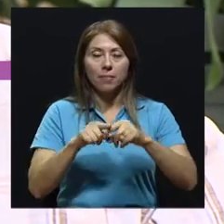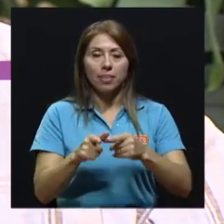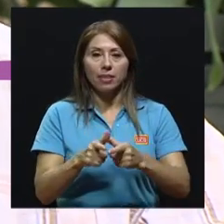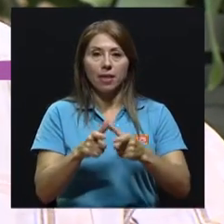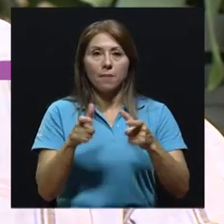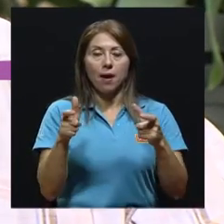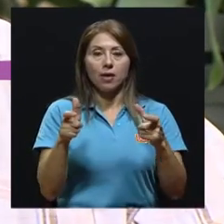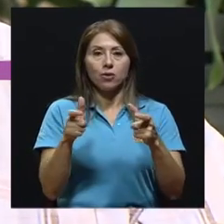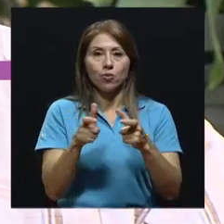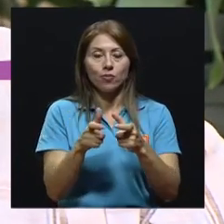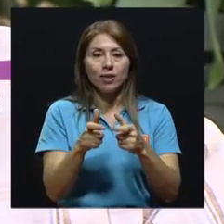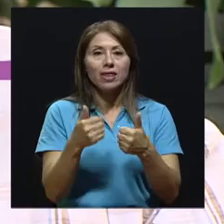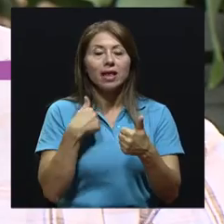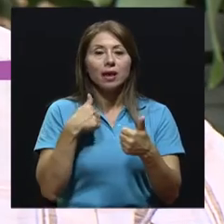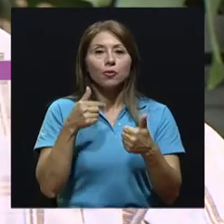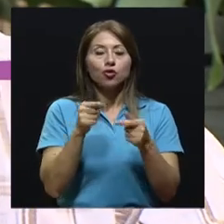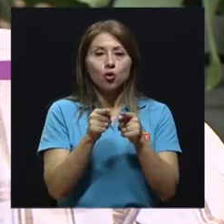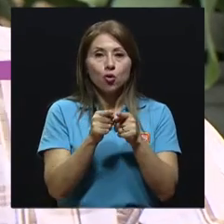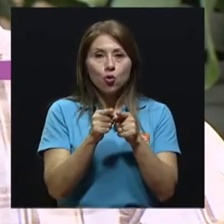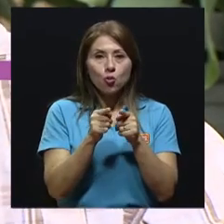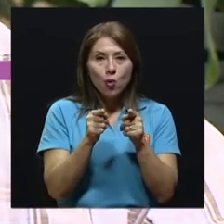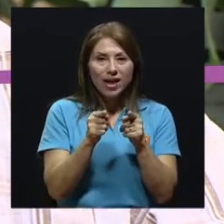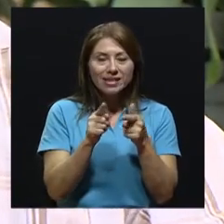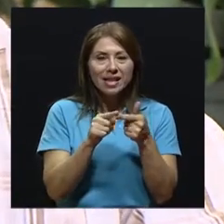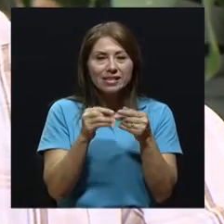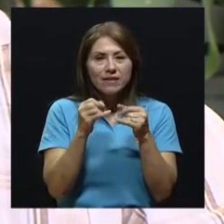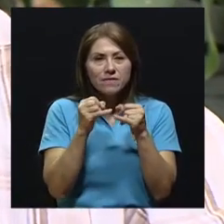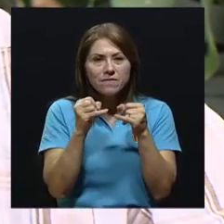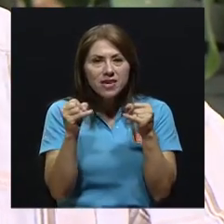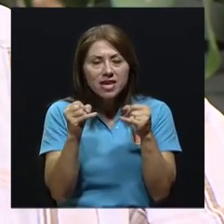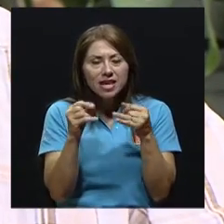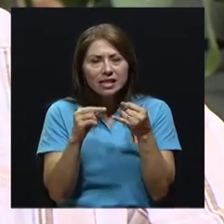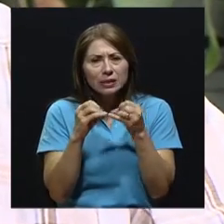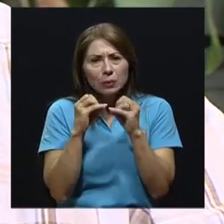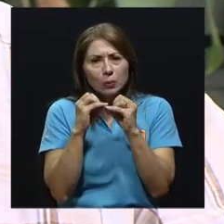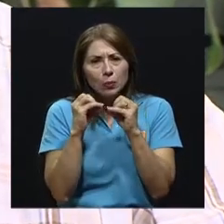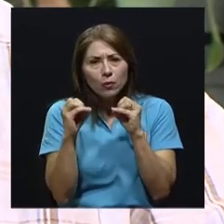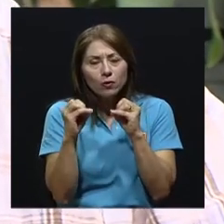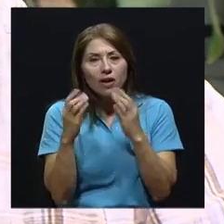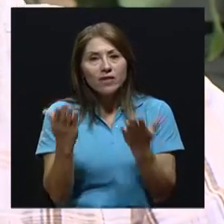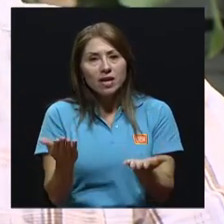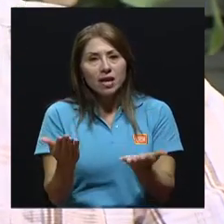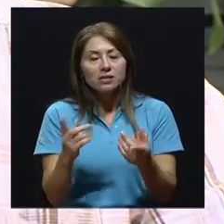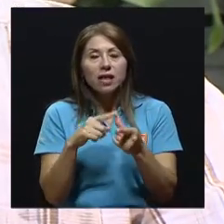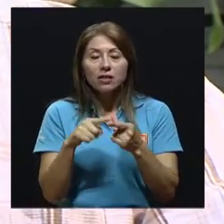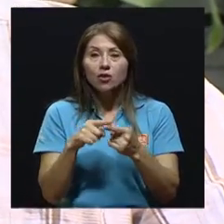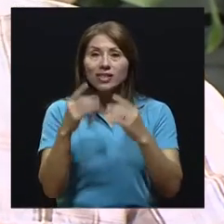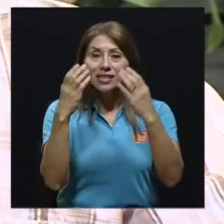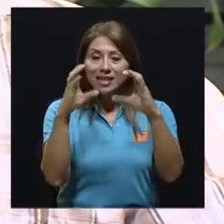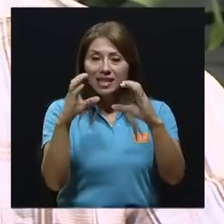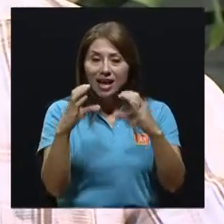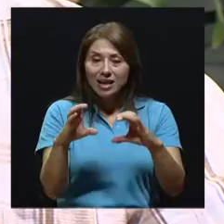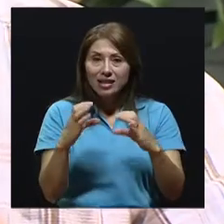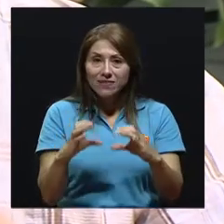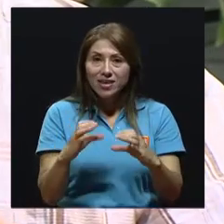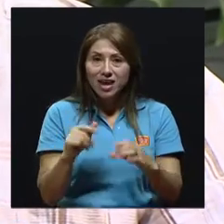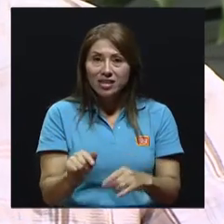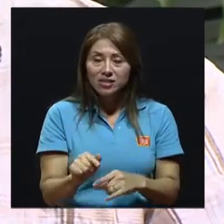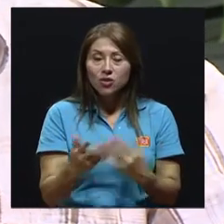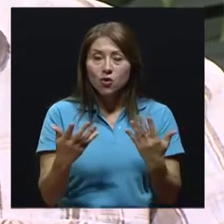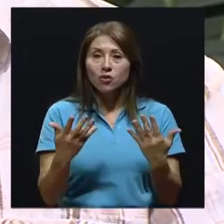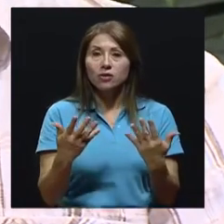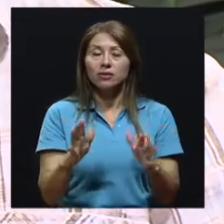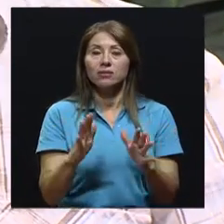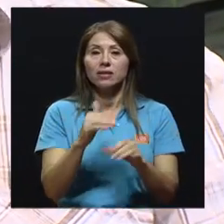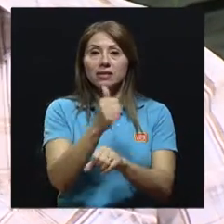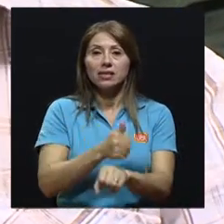Vamos a tener partículas gruesas, finas, ultrafinas. Entonces, esa clasificación, bueno, por convención y por lo que se ha estudiado en los últimos años,